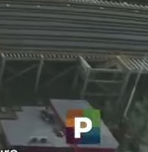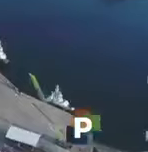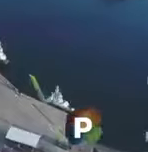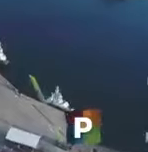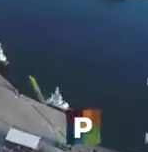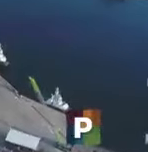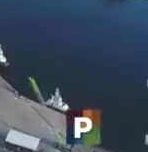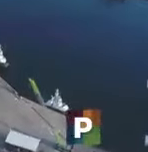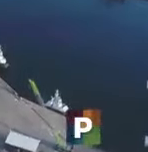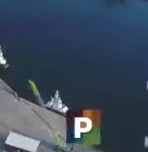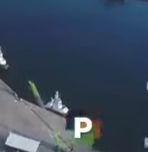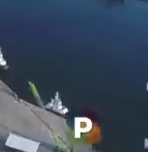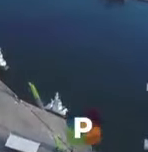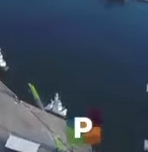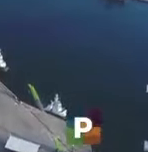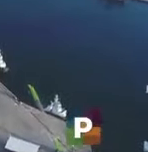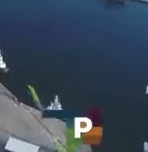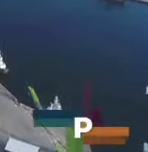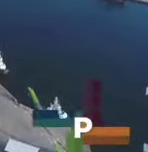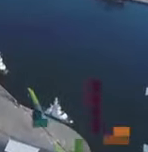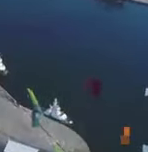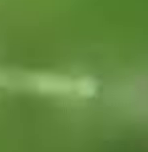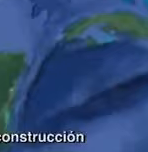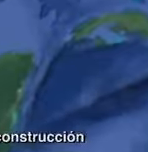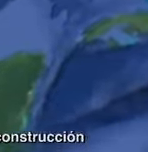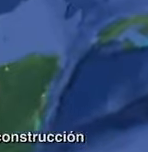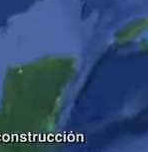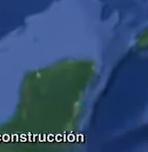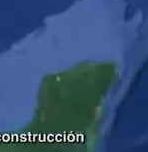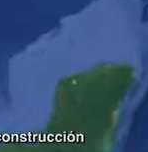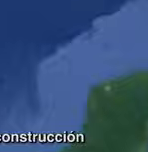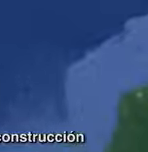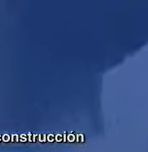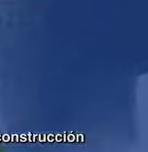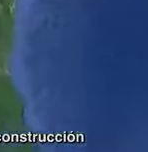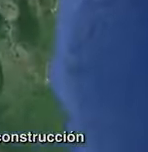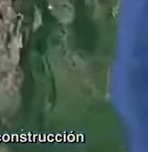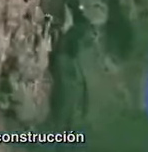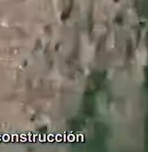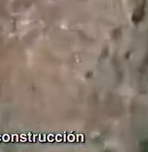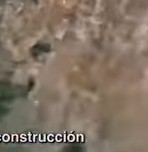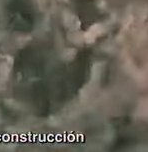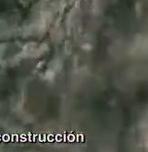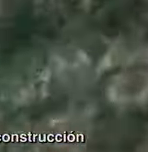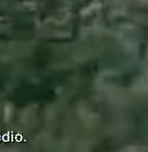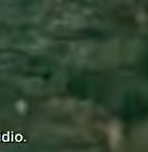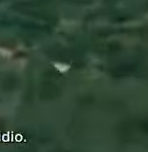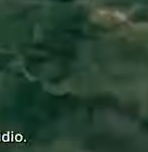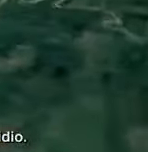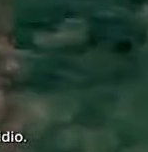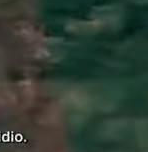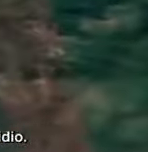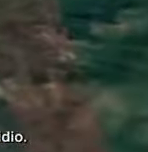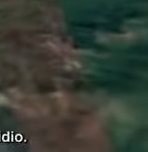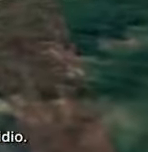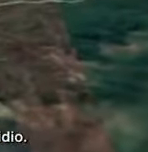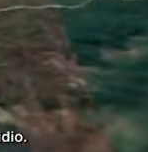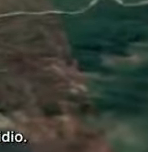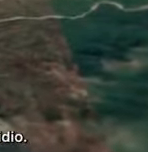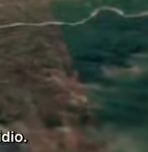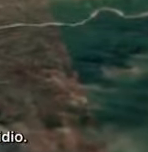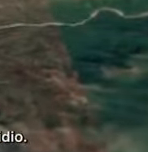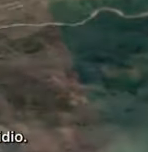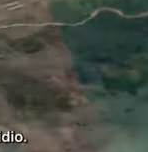infraestructura económica y social del ISMO de Tehuantepeh. La Comisión Nacional del Agua informa el avance en la construcción de la presa Santa María